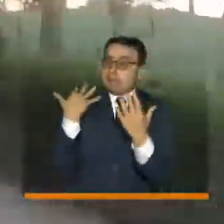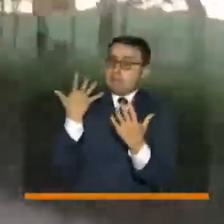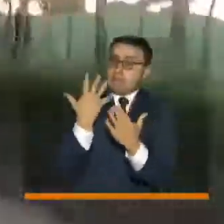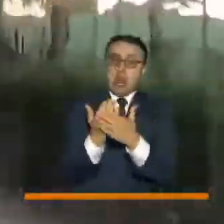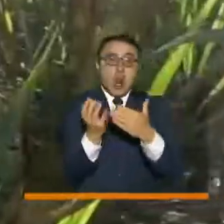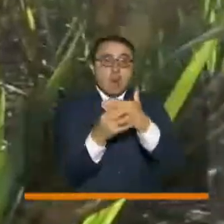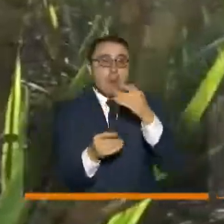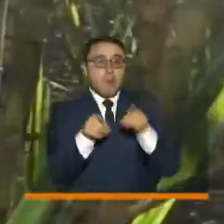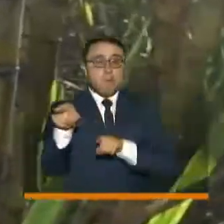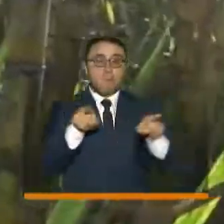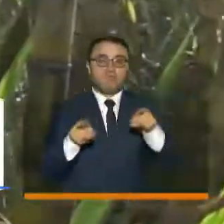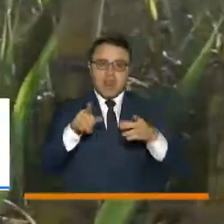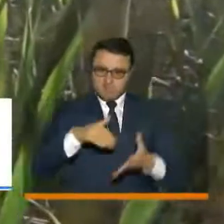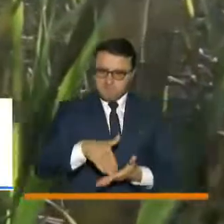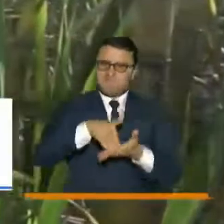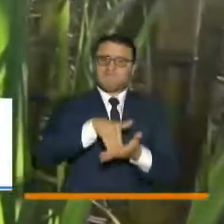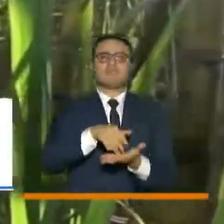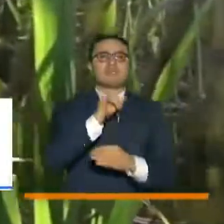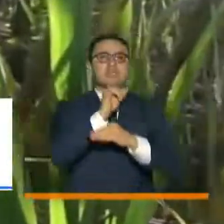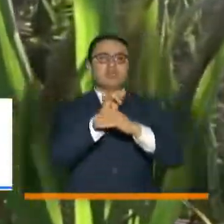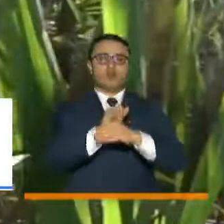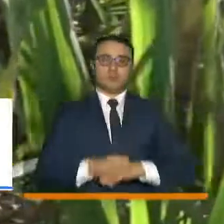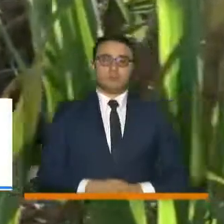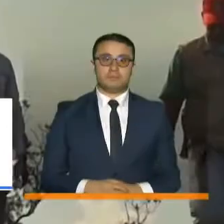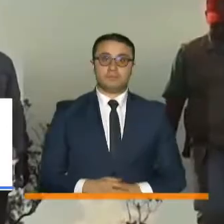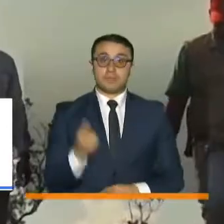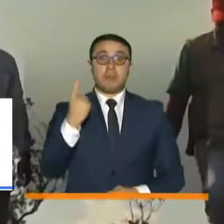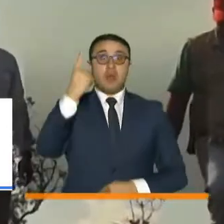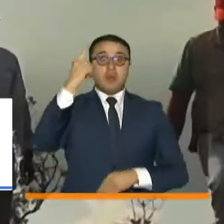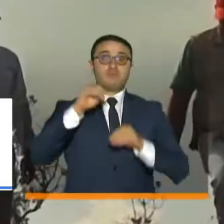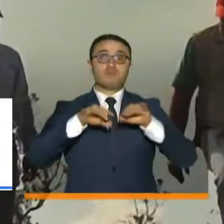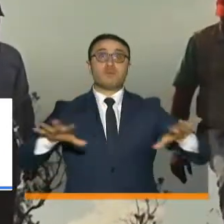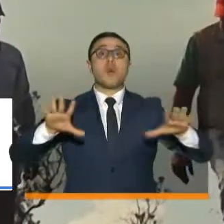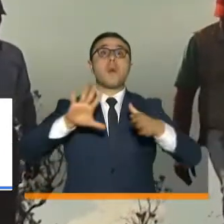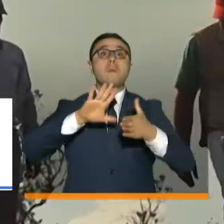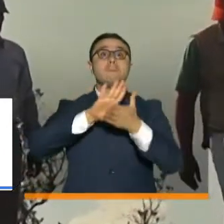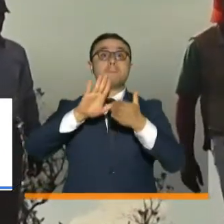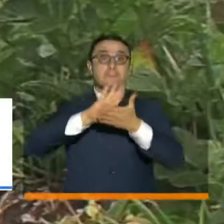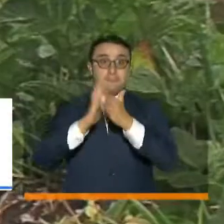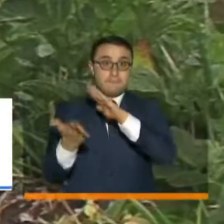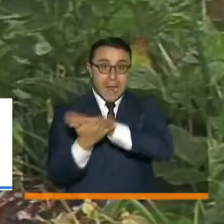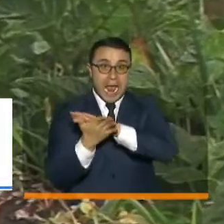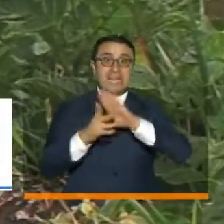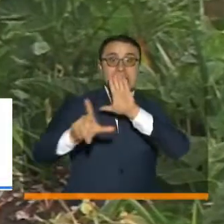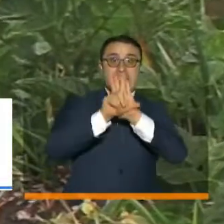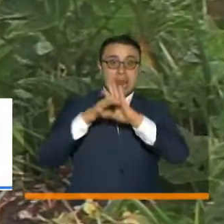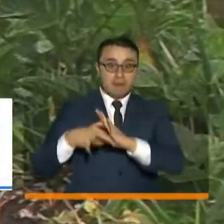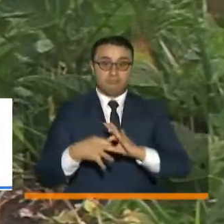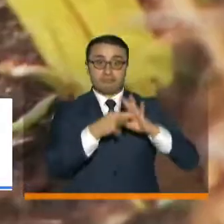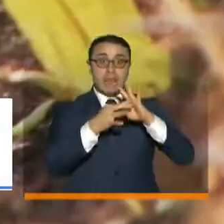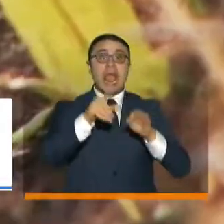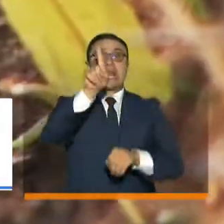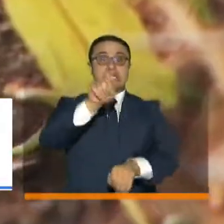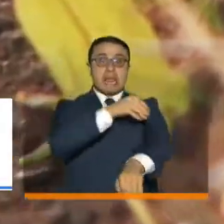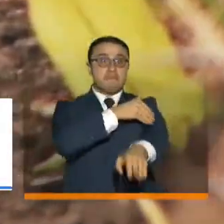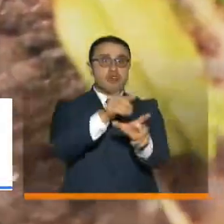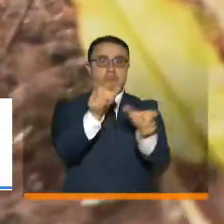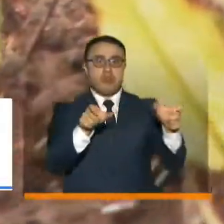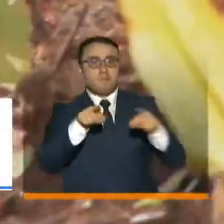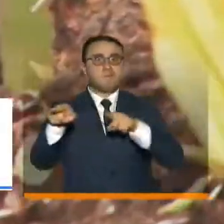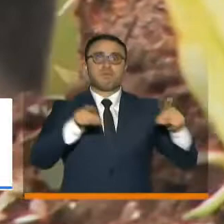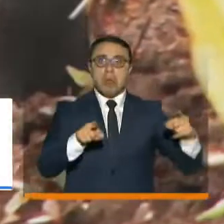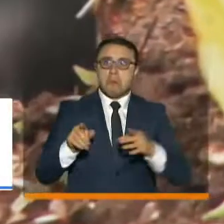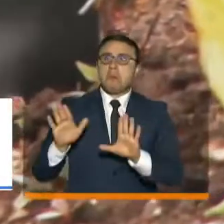pobreza. La política de paz con legalidad está beneficiando a más de 6 millones de compatriotas en sus territorios